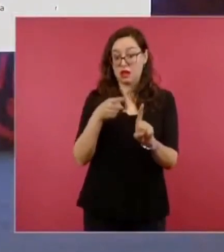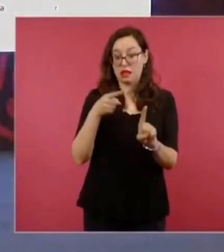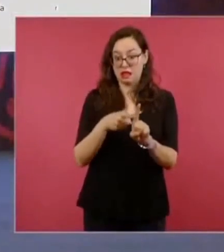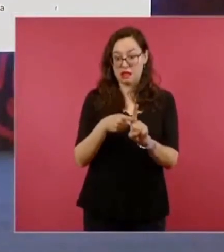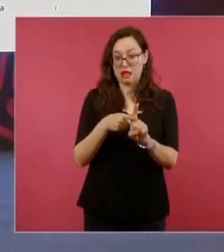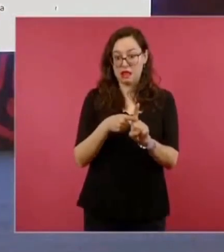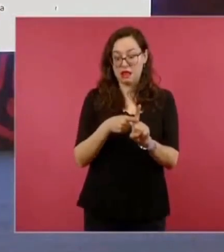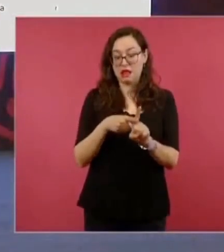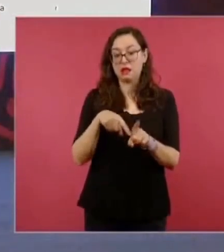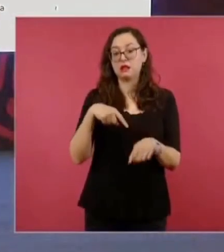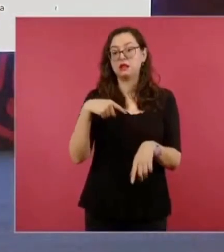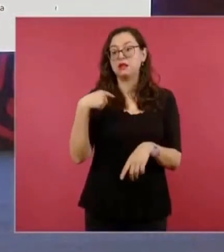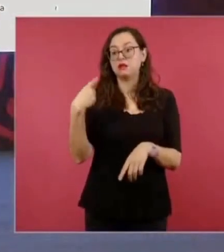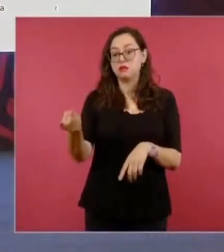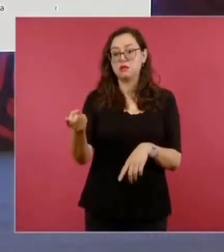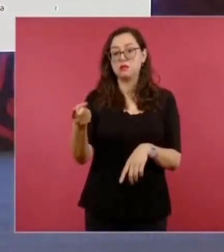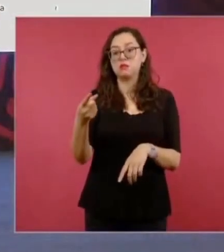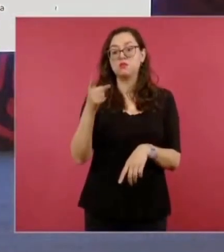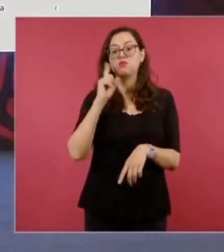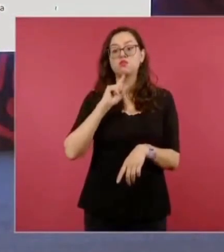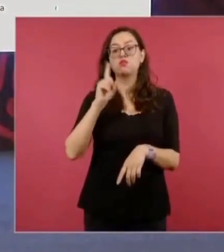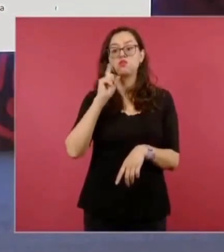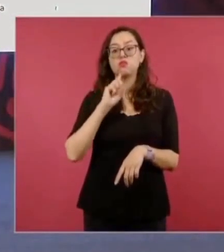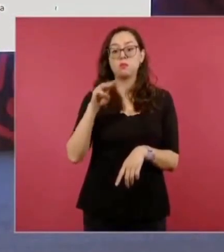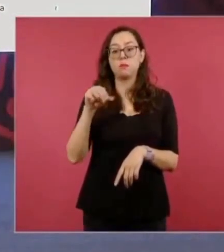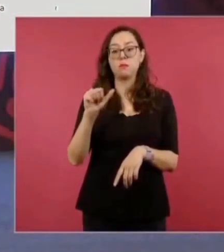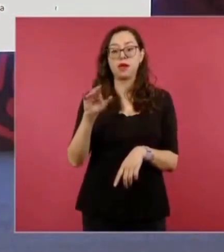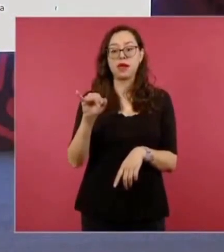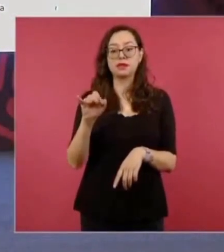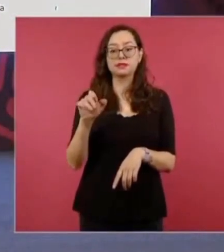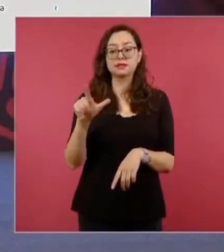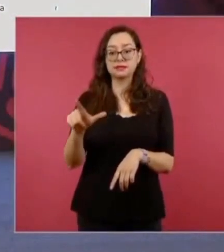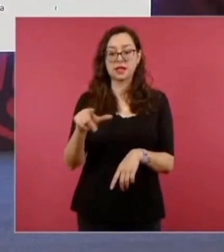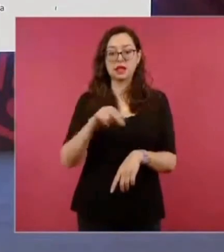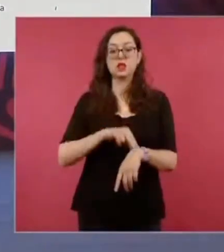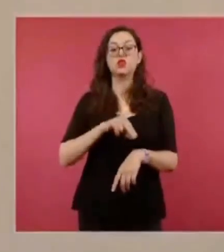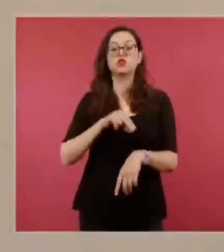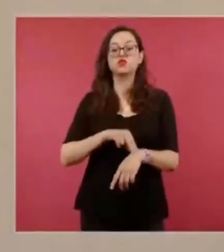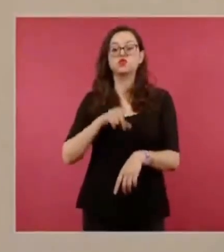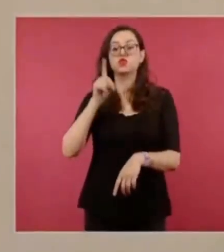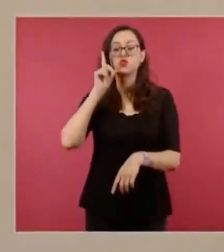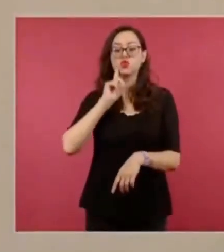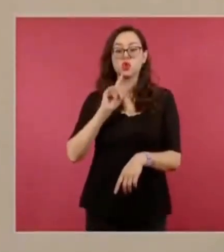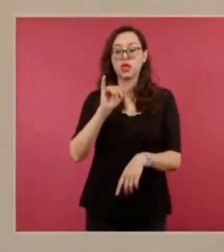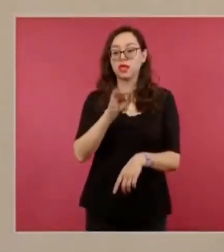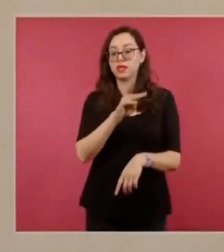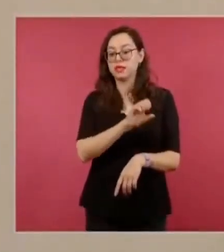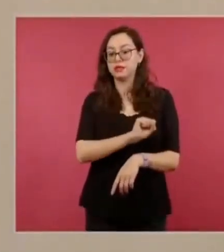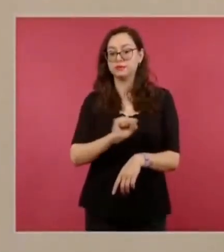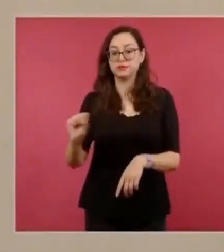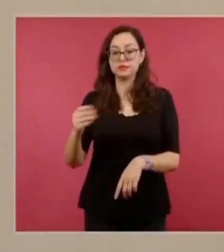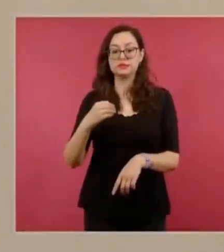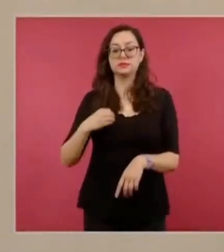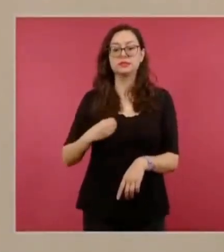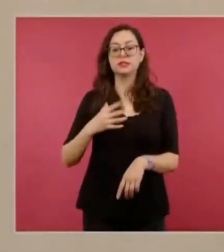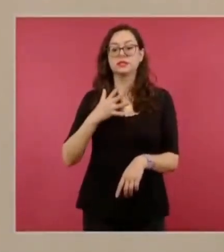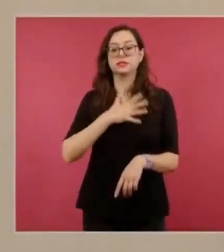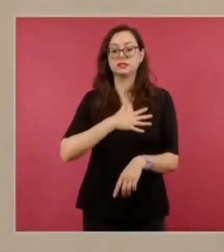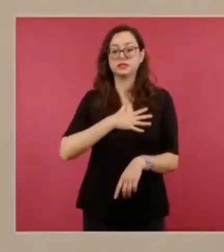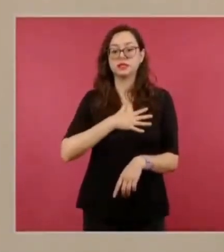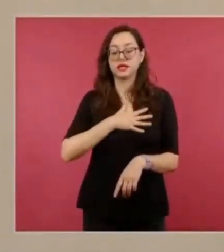agravio de Maciel N. Ella era doctora del Instituto del IMSS-Bienestar en San Juanito,